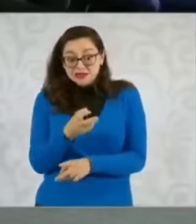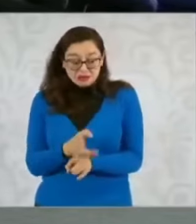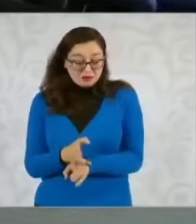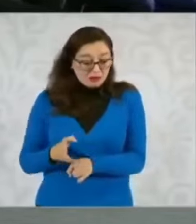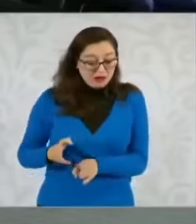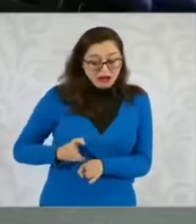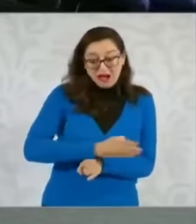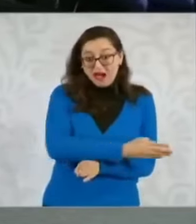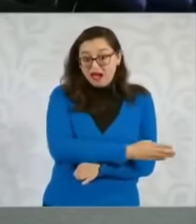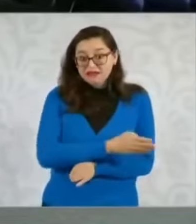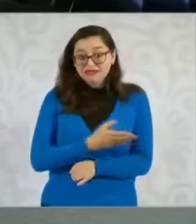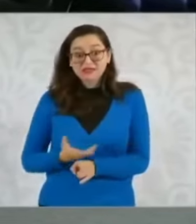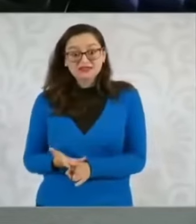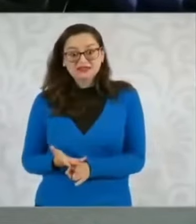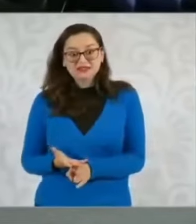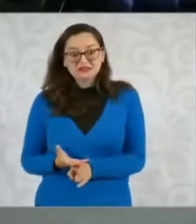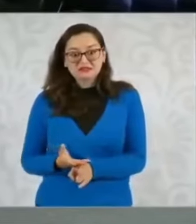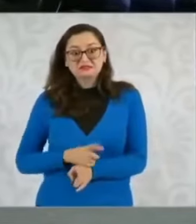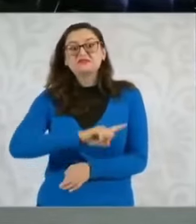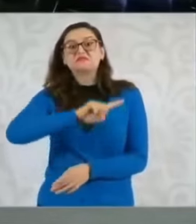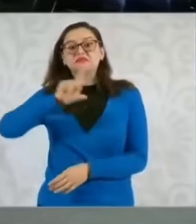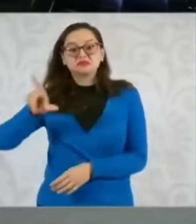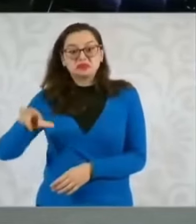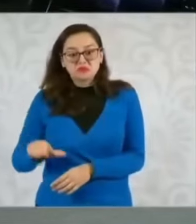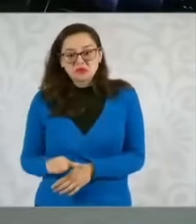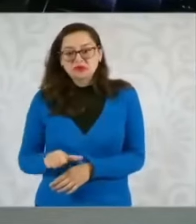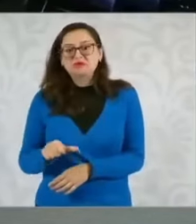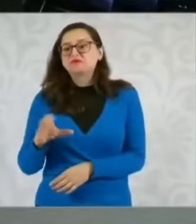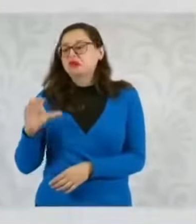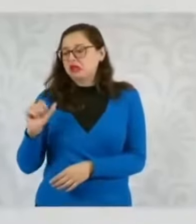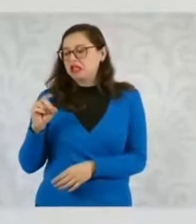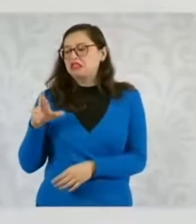secretario de Seguridad.